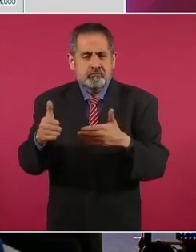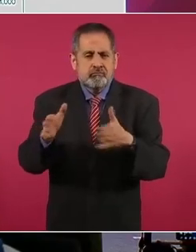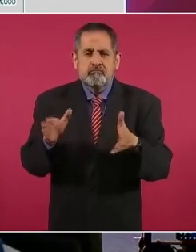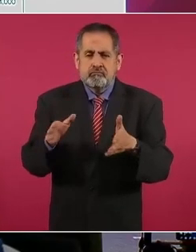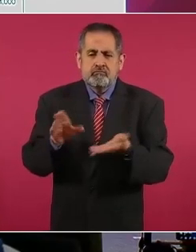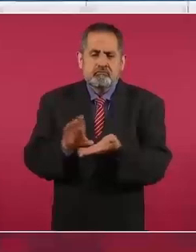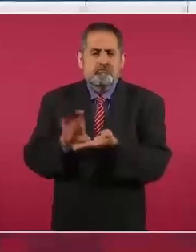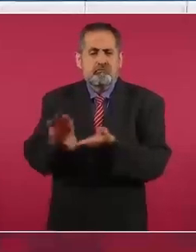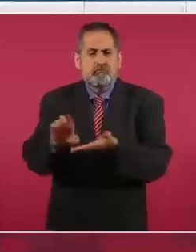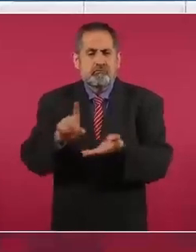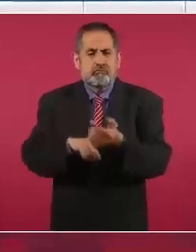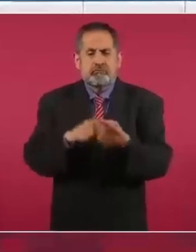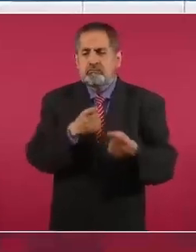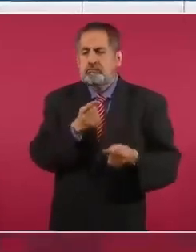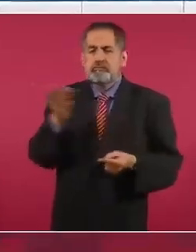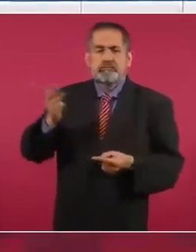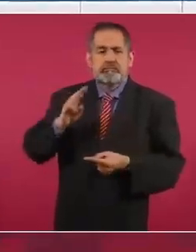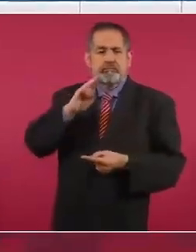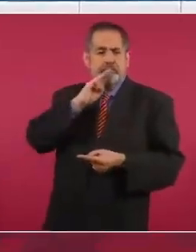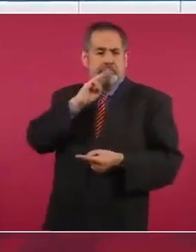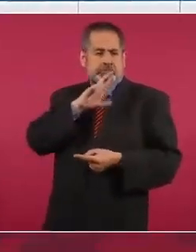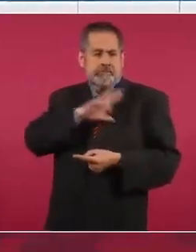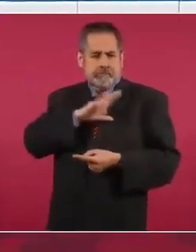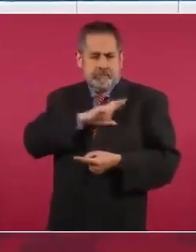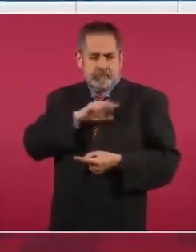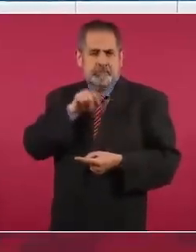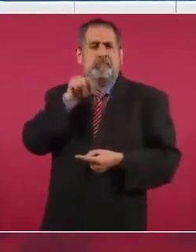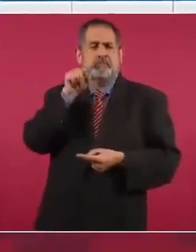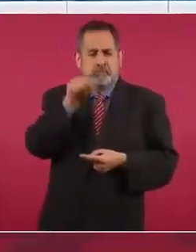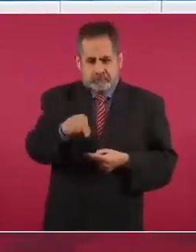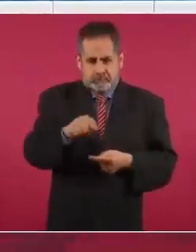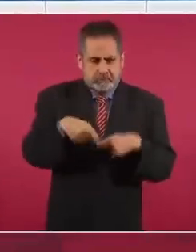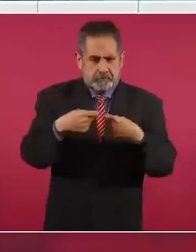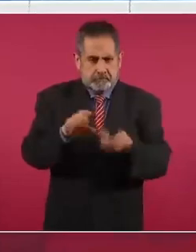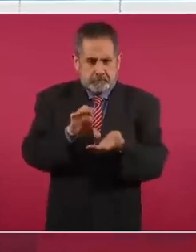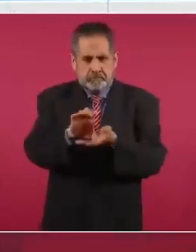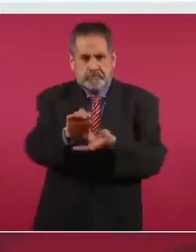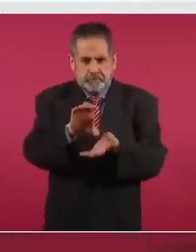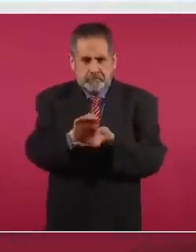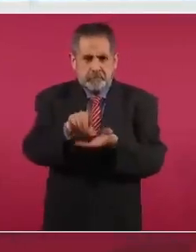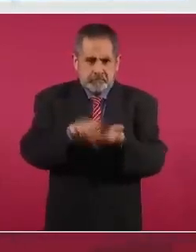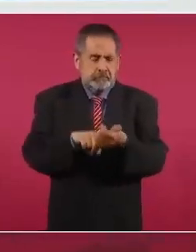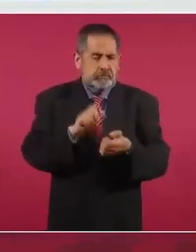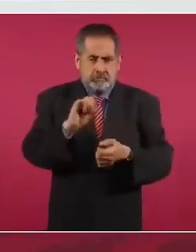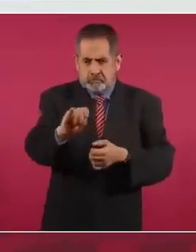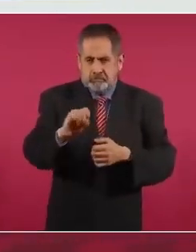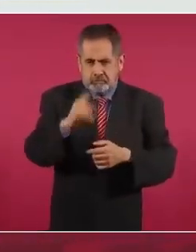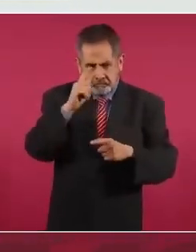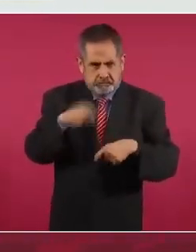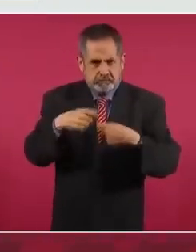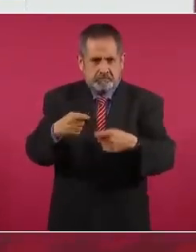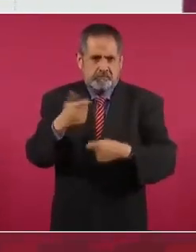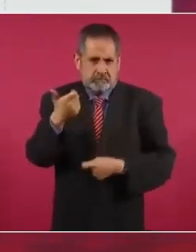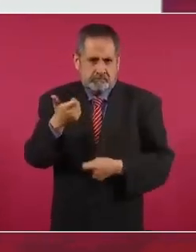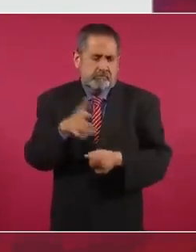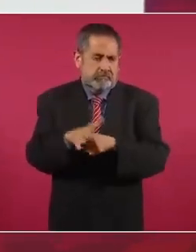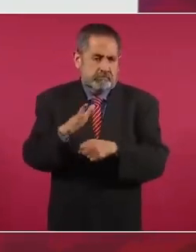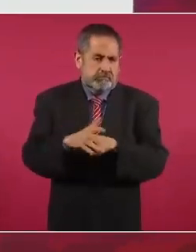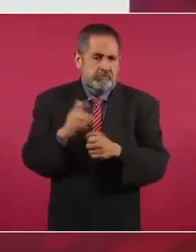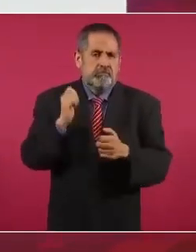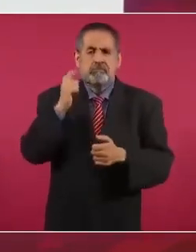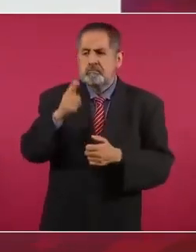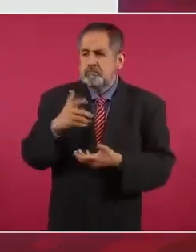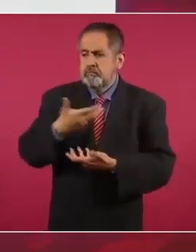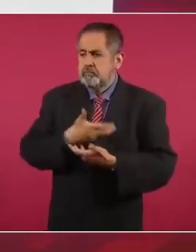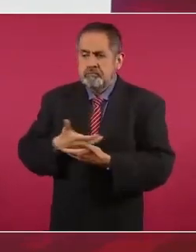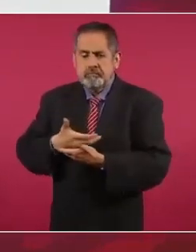para madres solteras, para que tengan en dónde